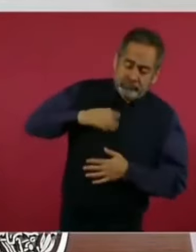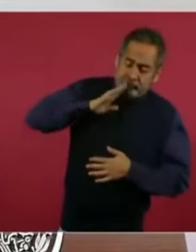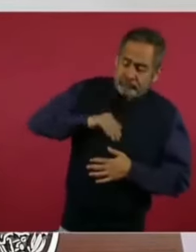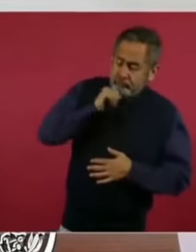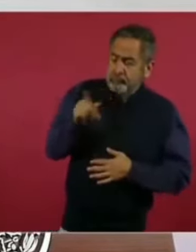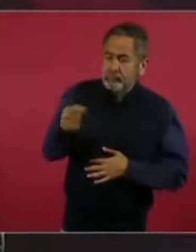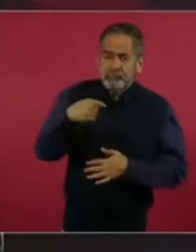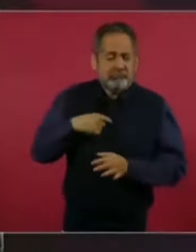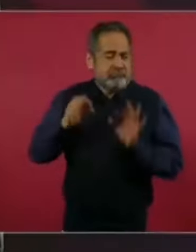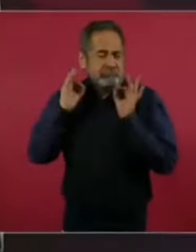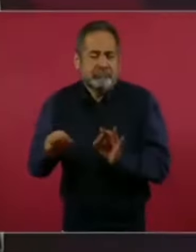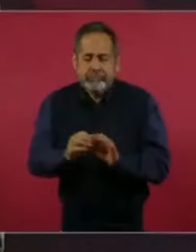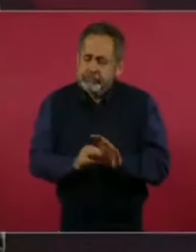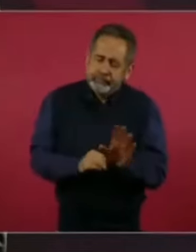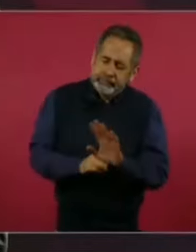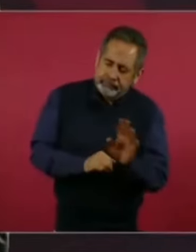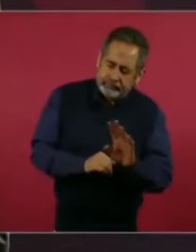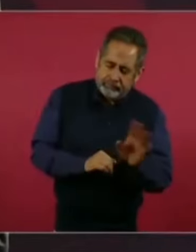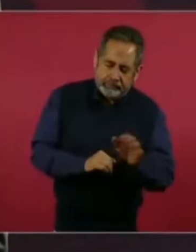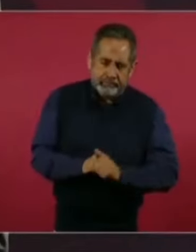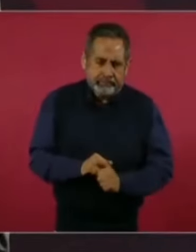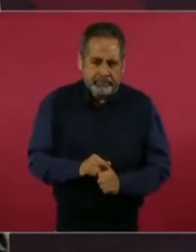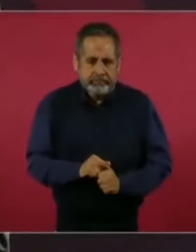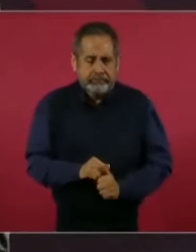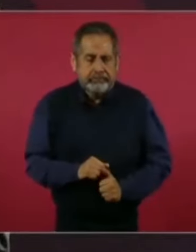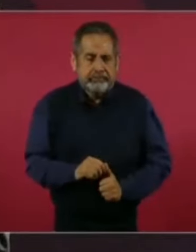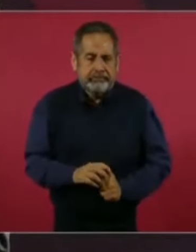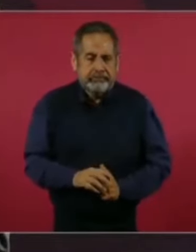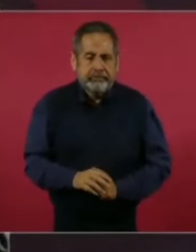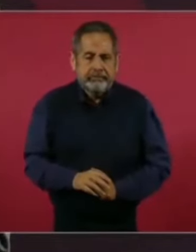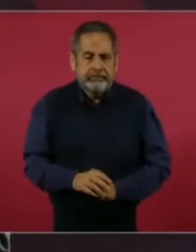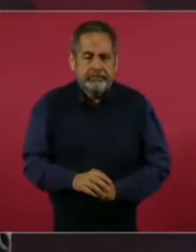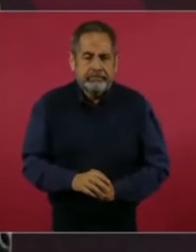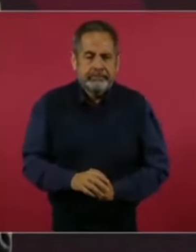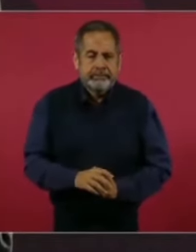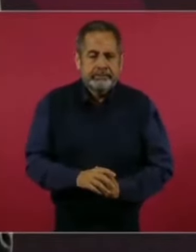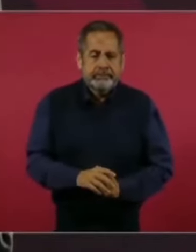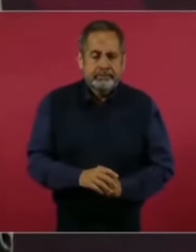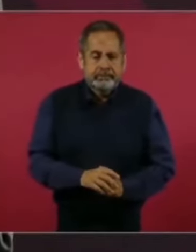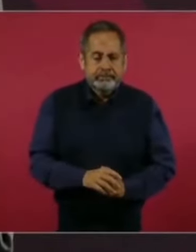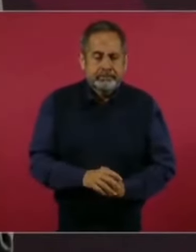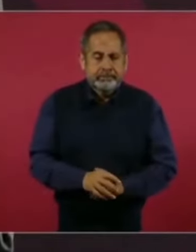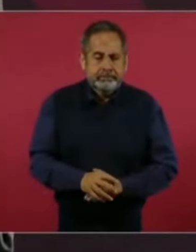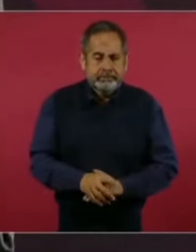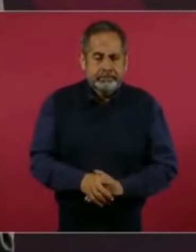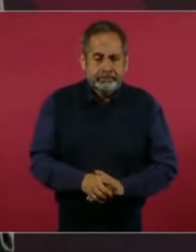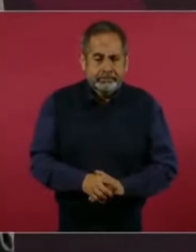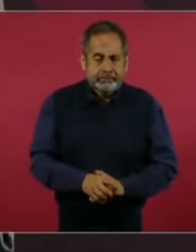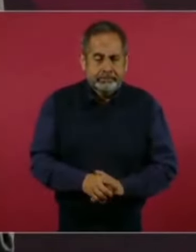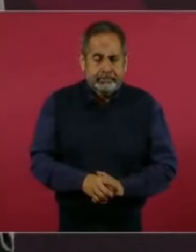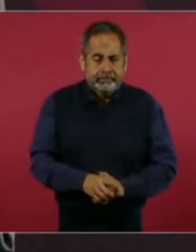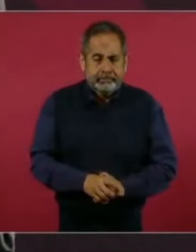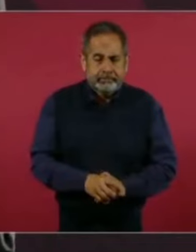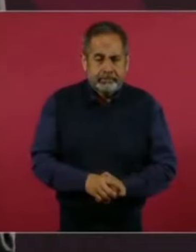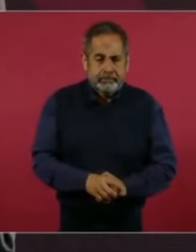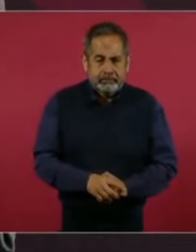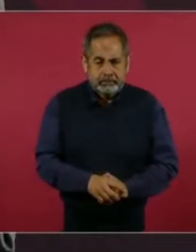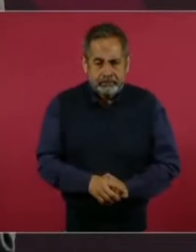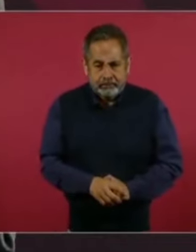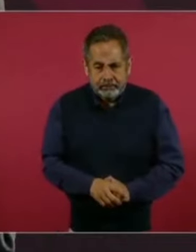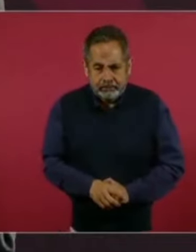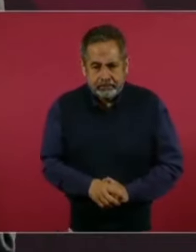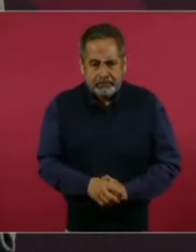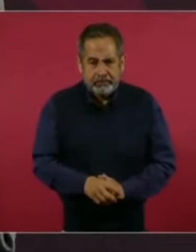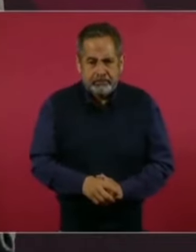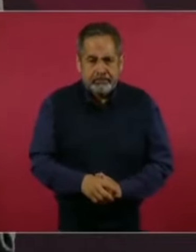algo también